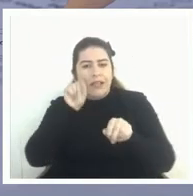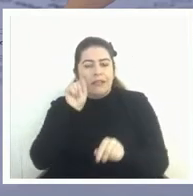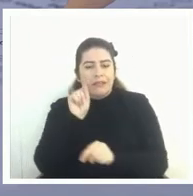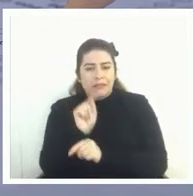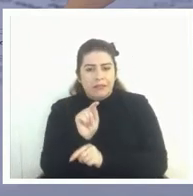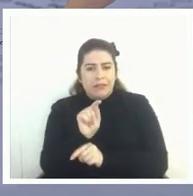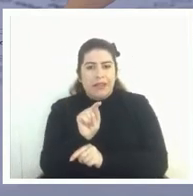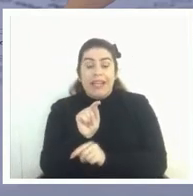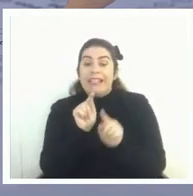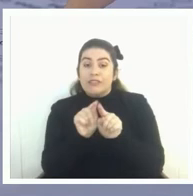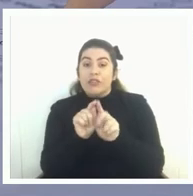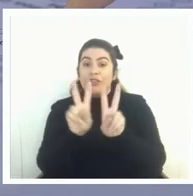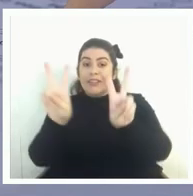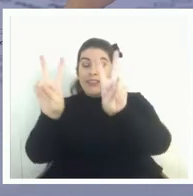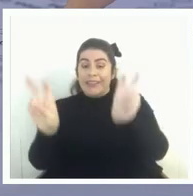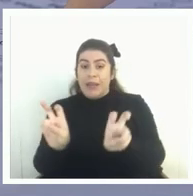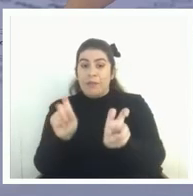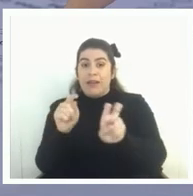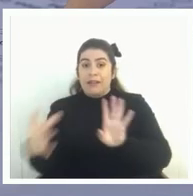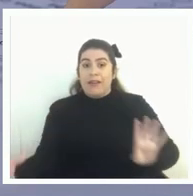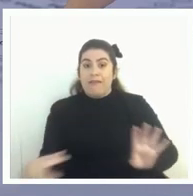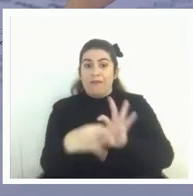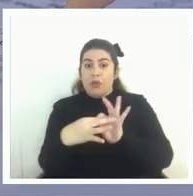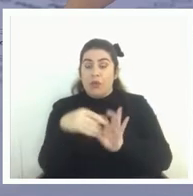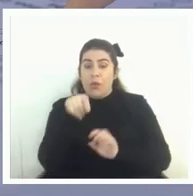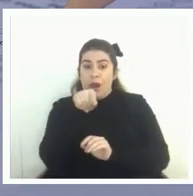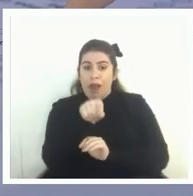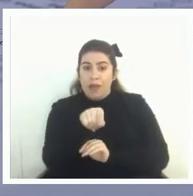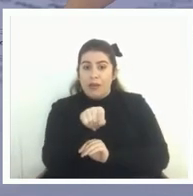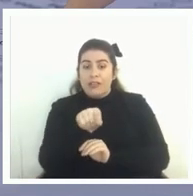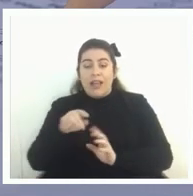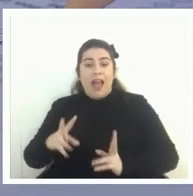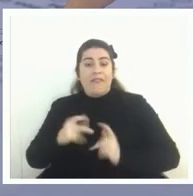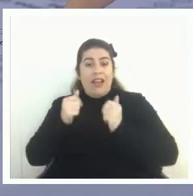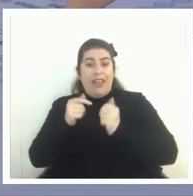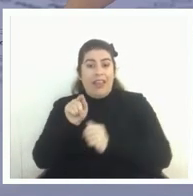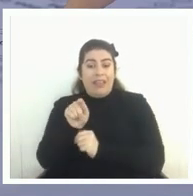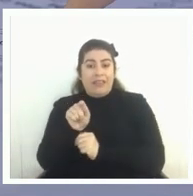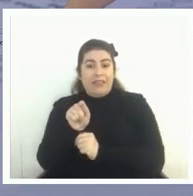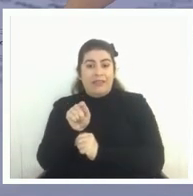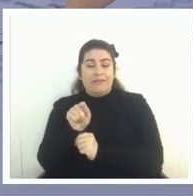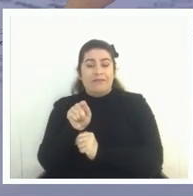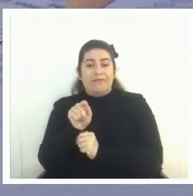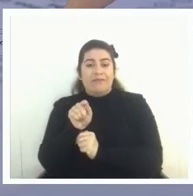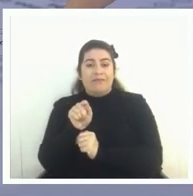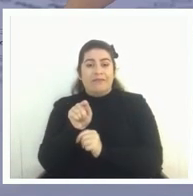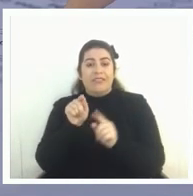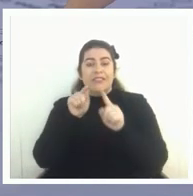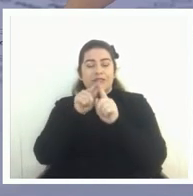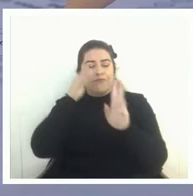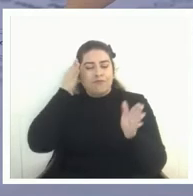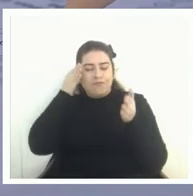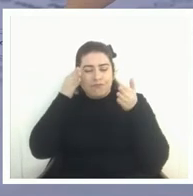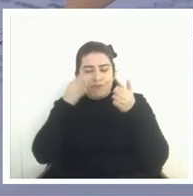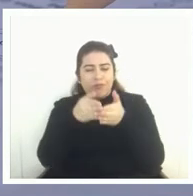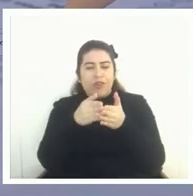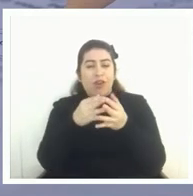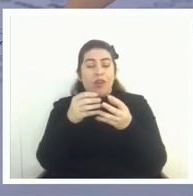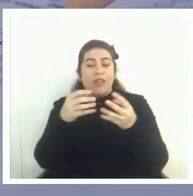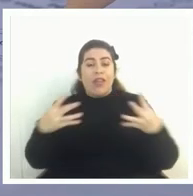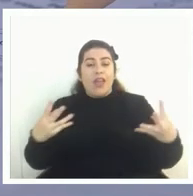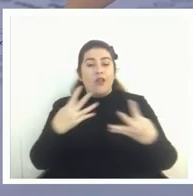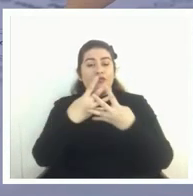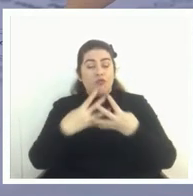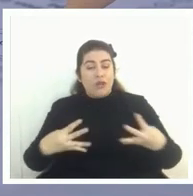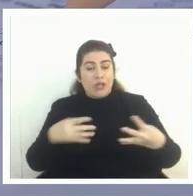contenidos que están vinculados a estas habilidades que queremos evaluar y que son focos del currículum hayan sido